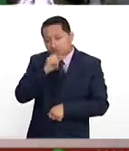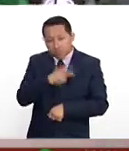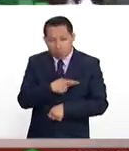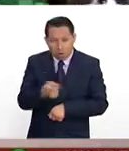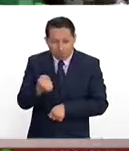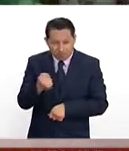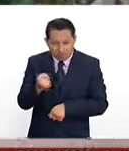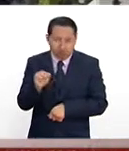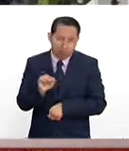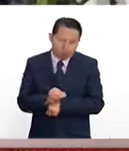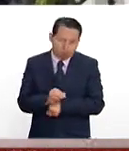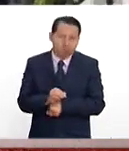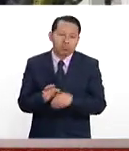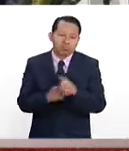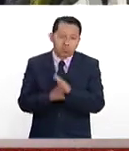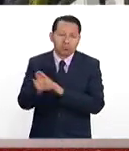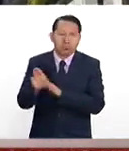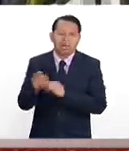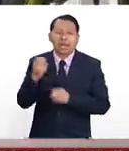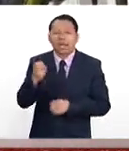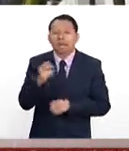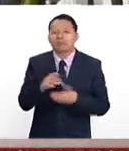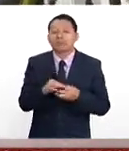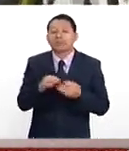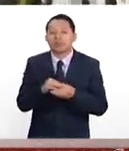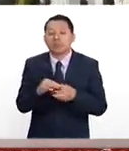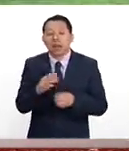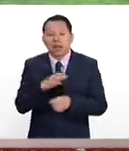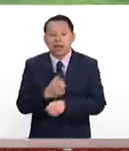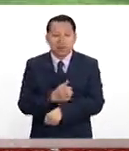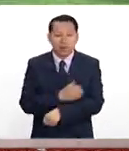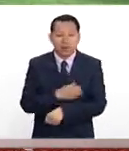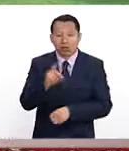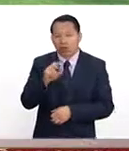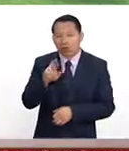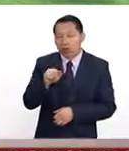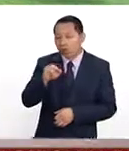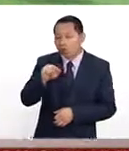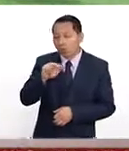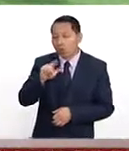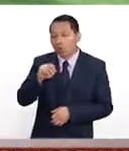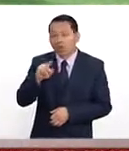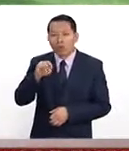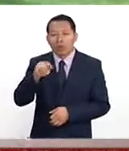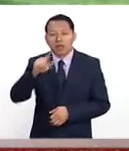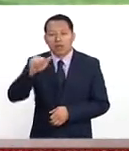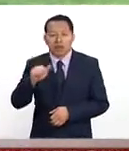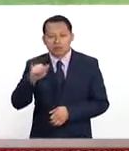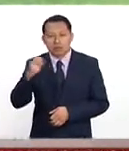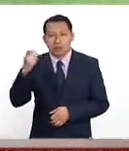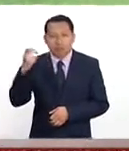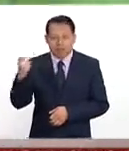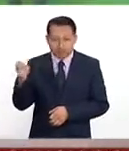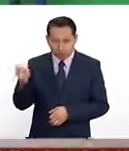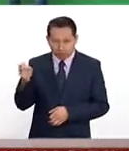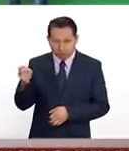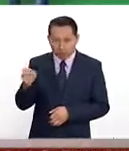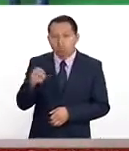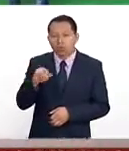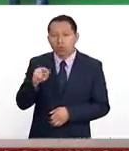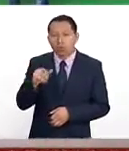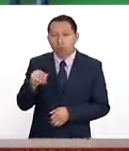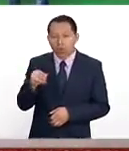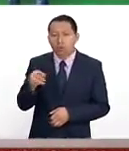pobreza. En esa virtud me acompaña esta mañana el doctor Julio Díaz José. El doctor Julio Díaz